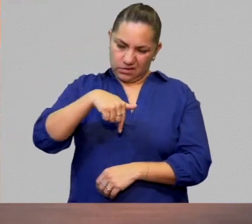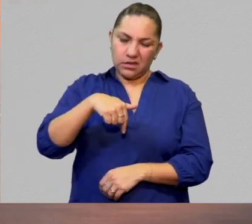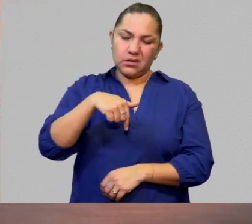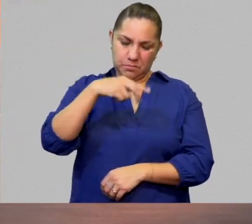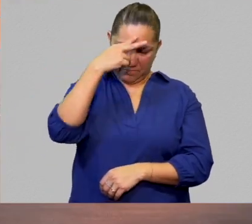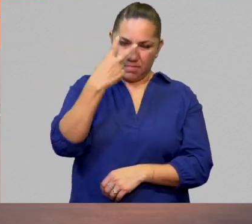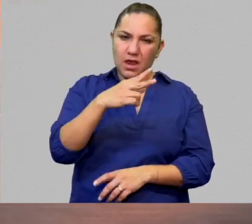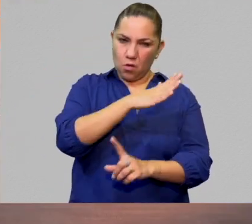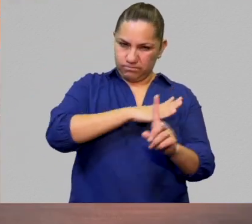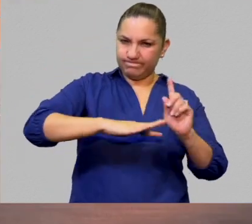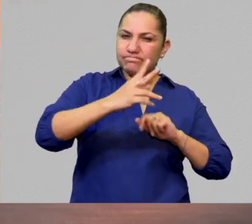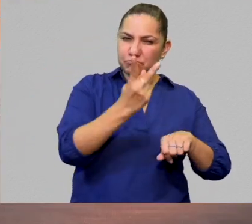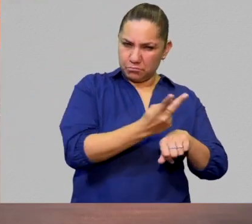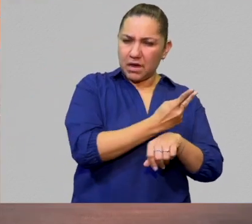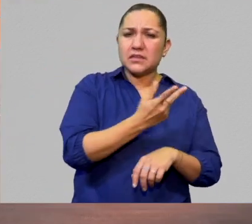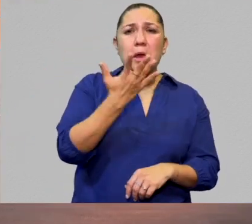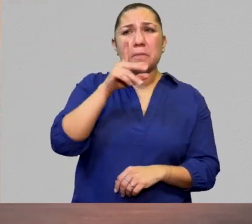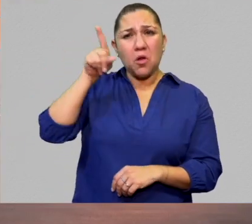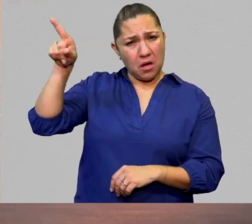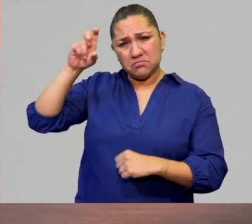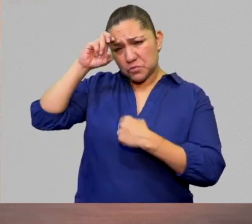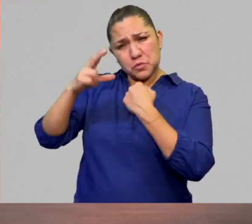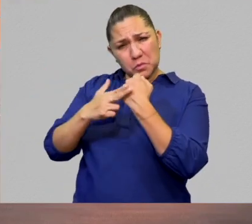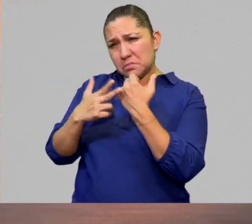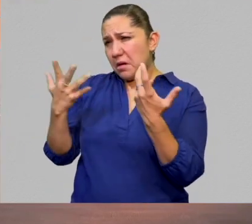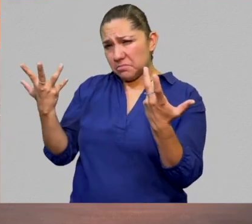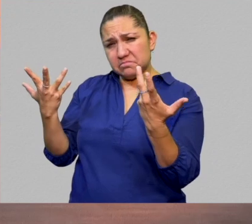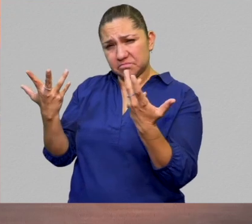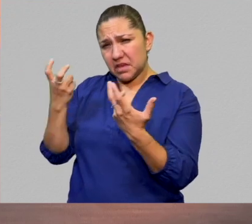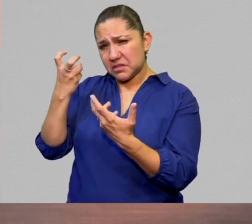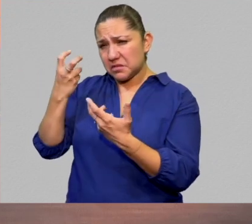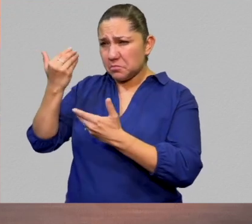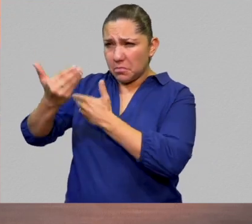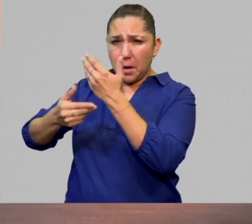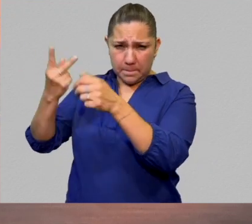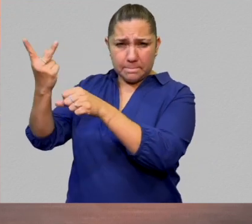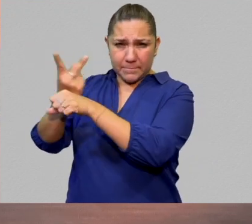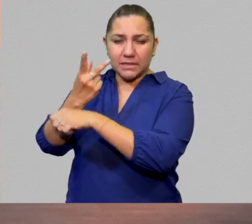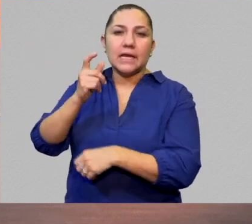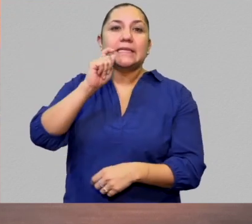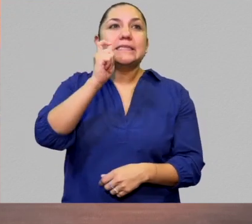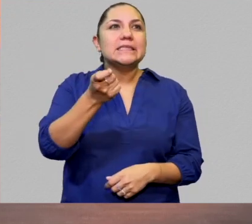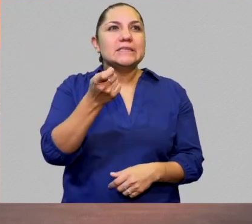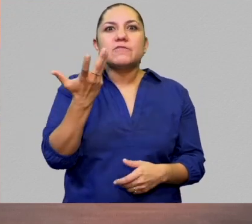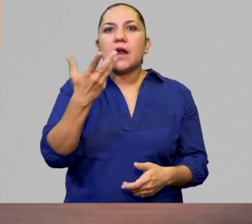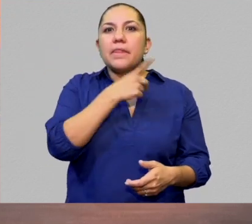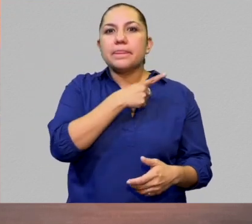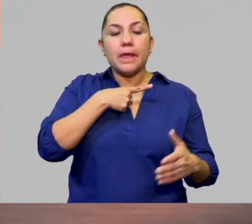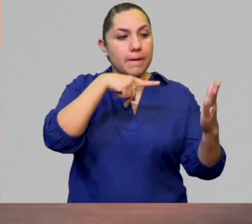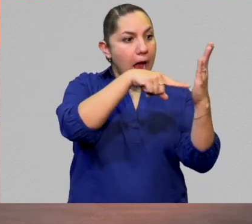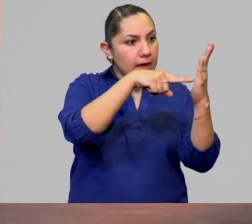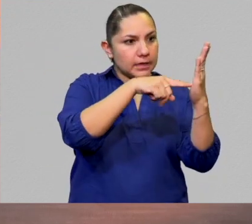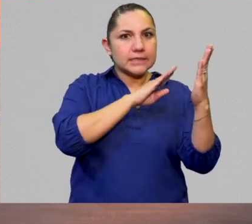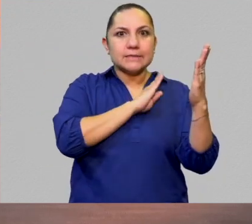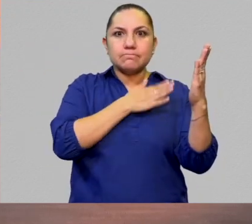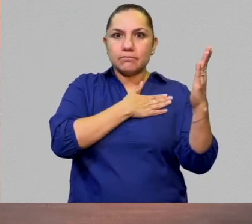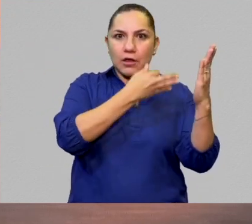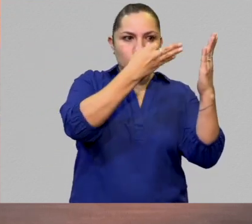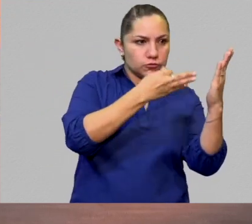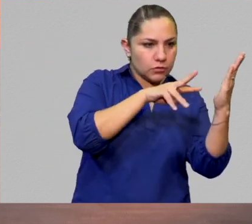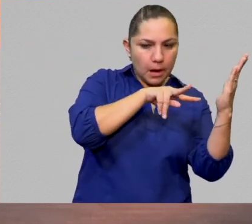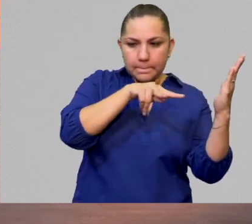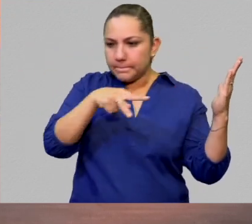pero que también uno lo percibe inmediatamente, que eso está escrito primero en español y no en la lengua originaria. Ah, ya, ya.